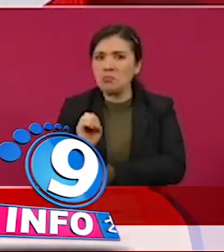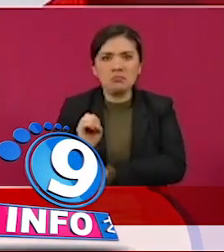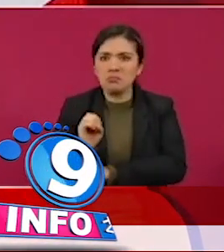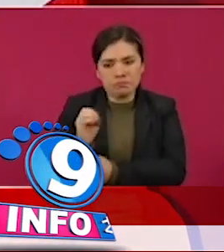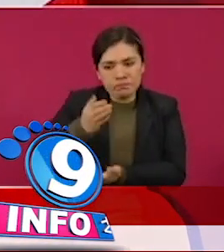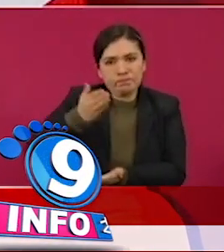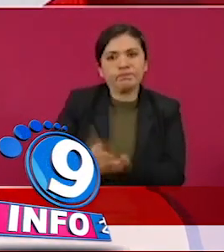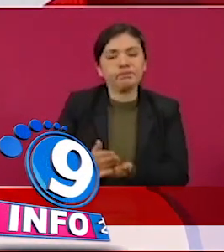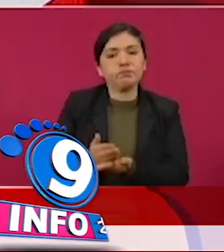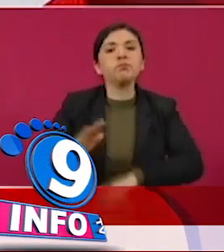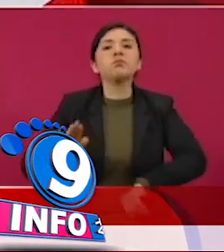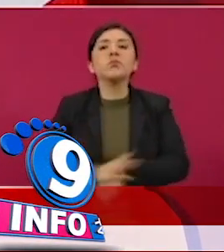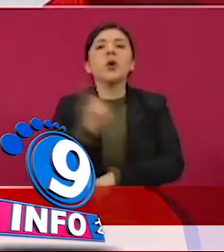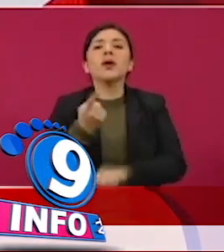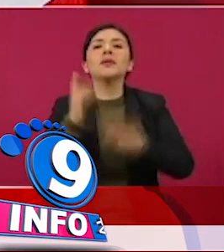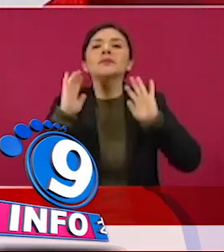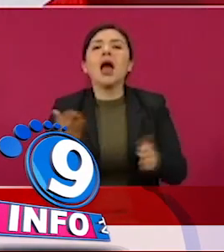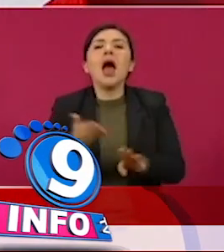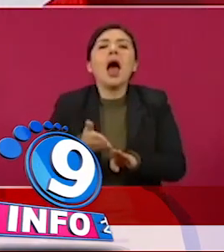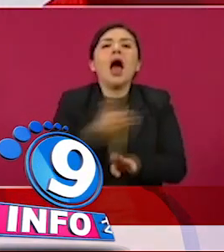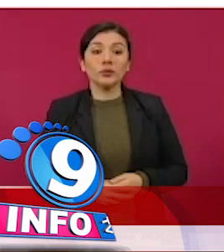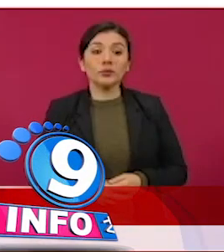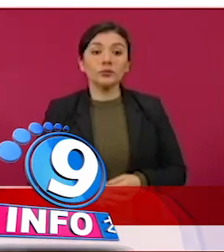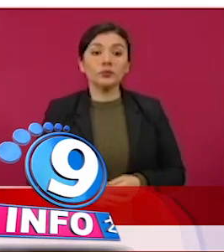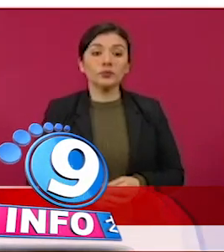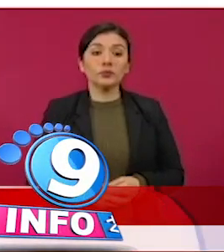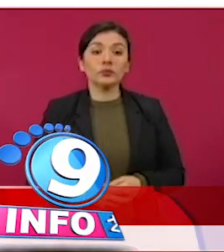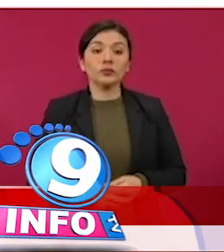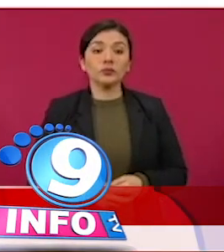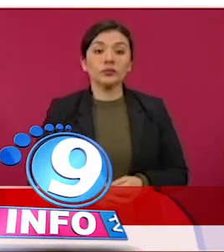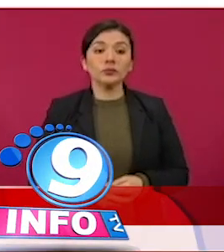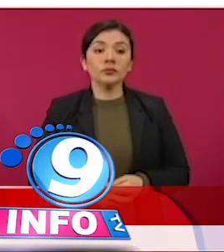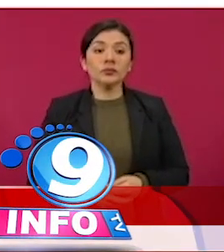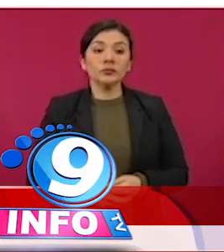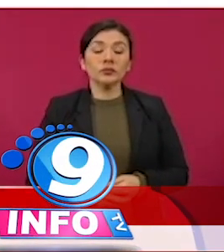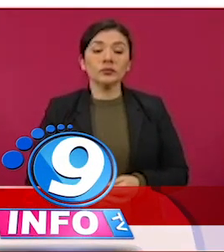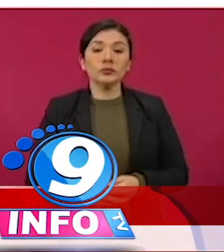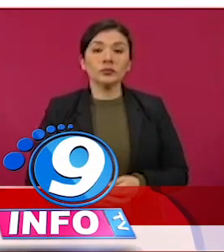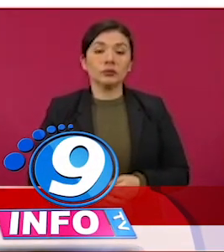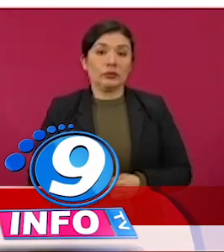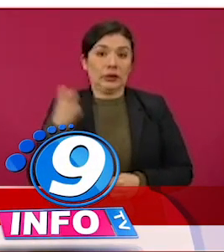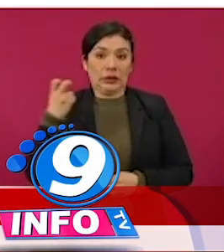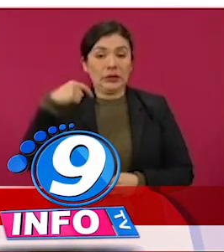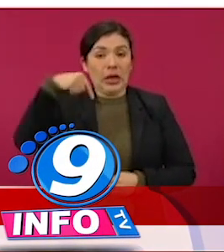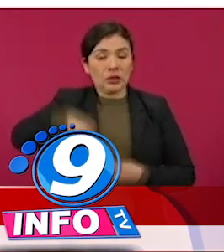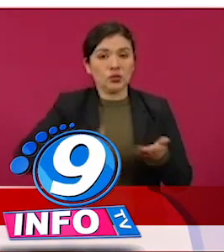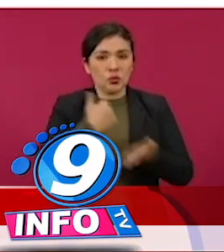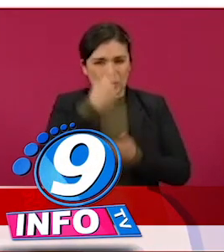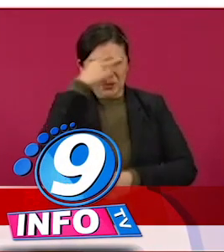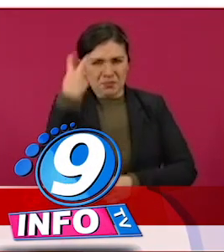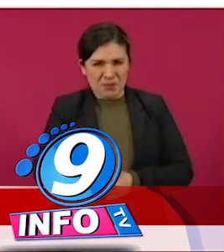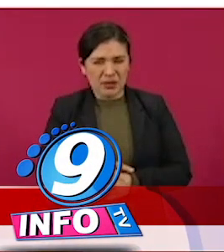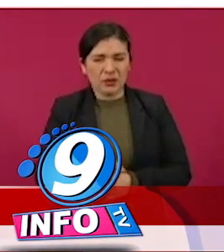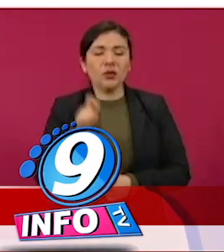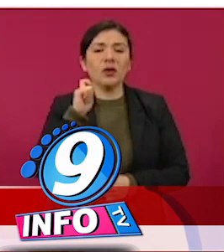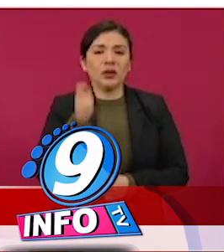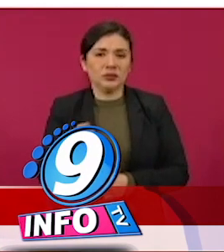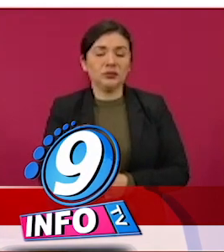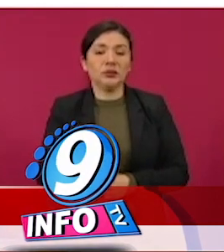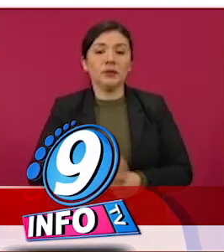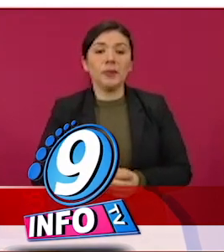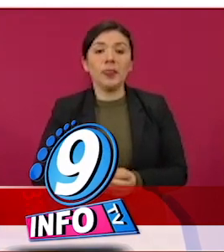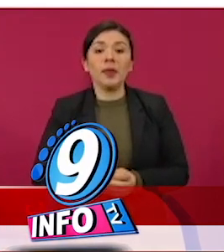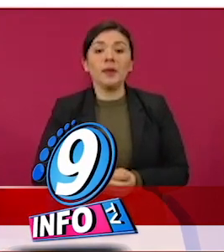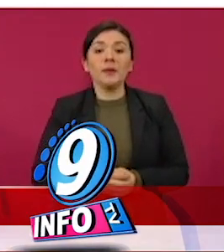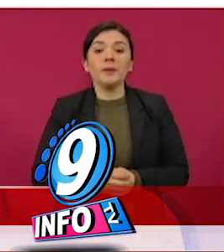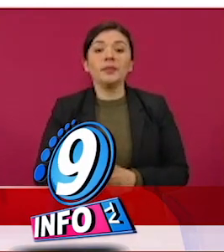porque ya habíamos avanzado. Esto es en la Ciudad de México, información del